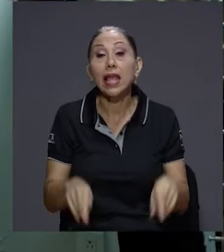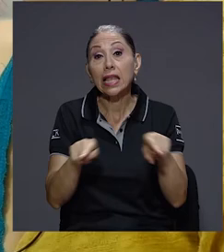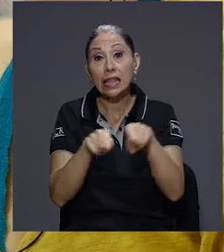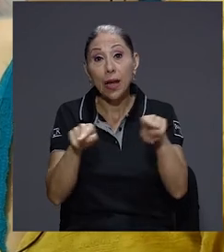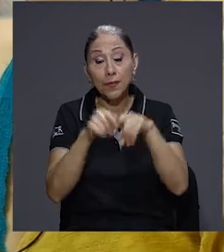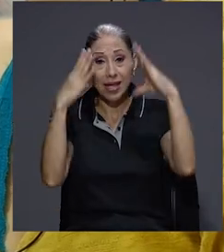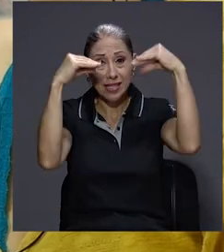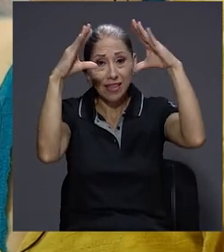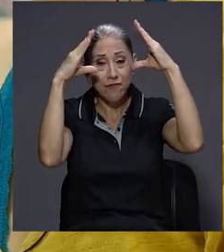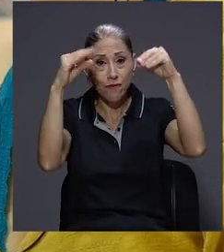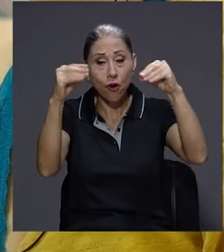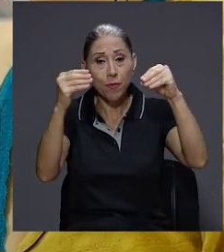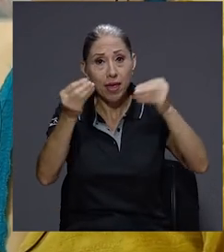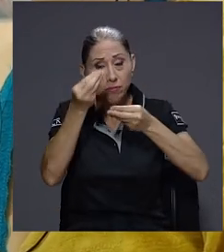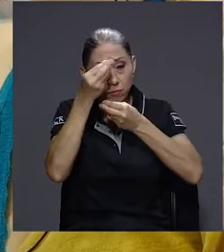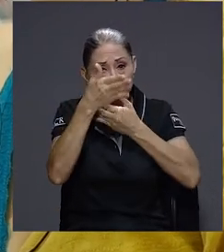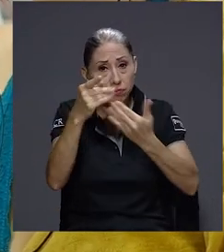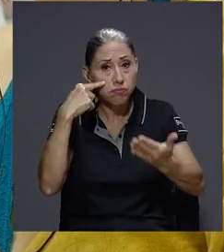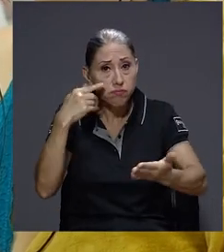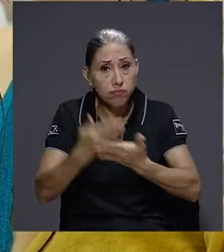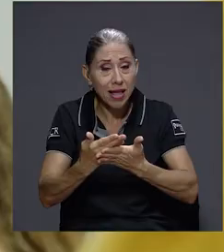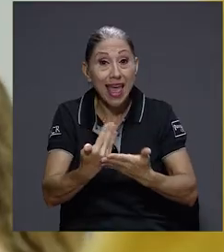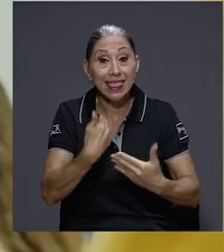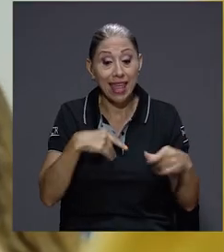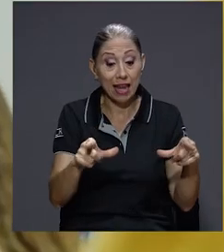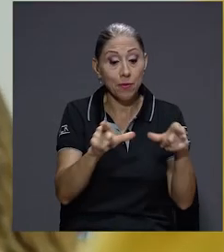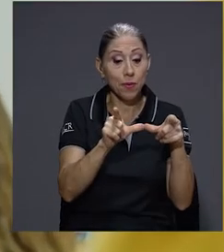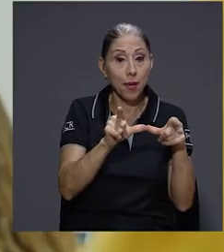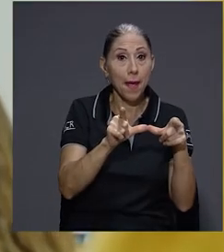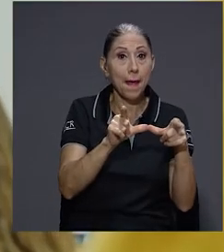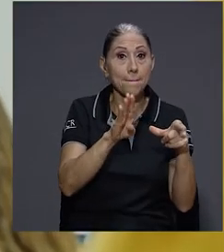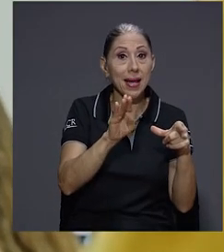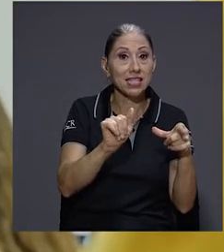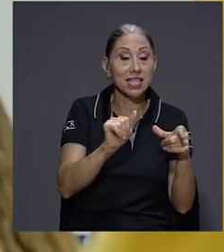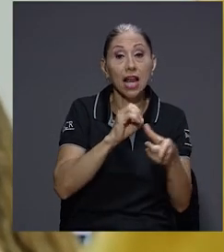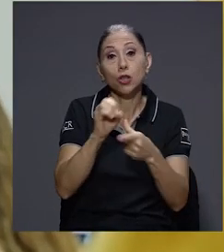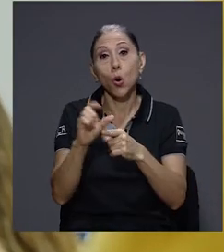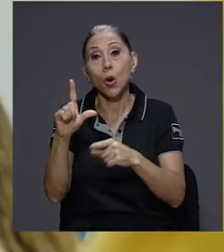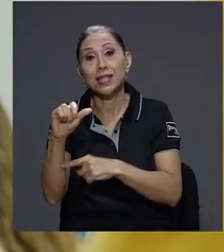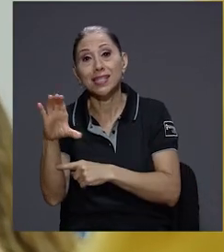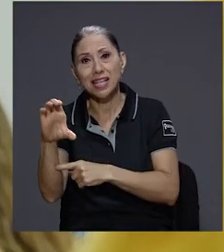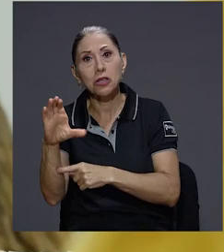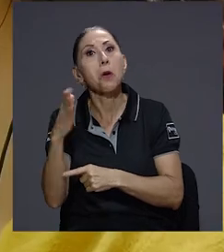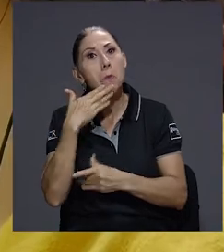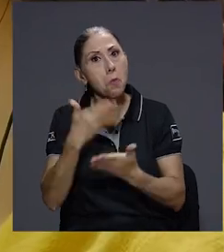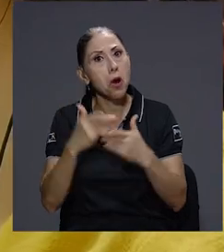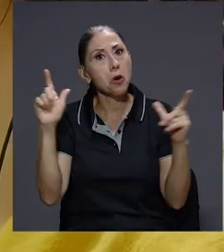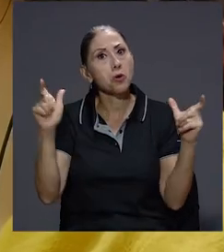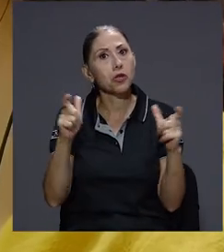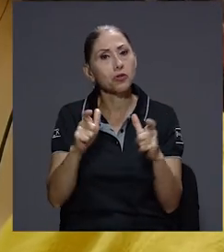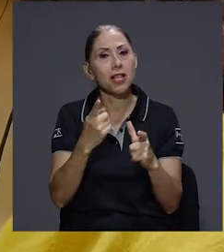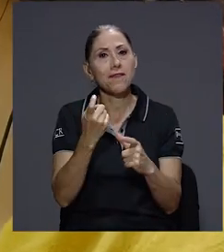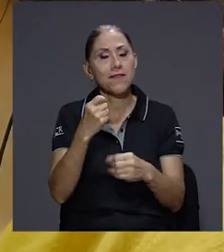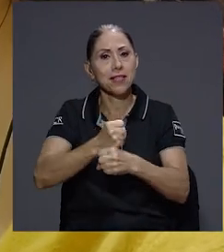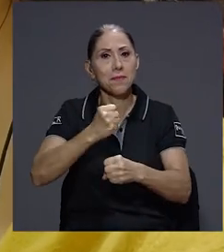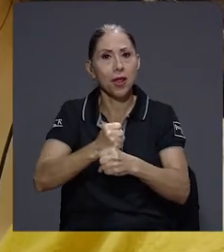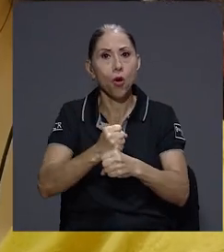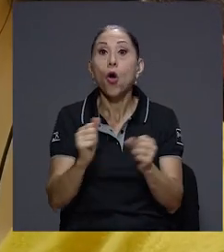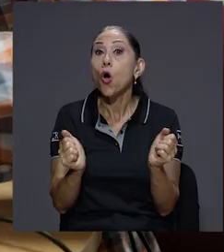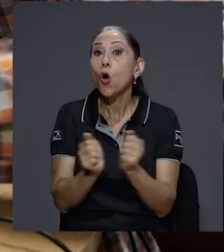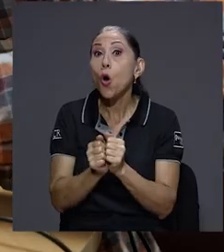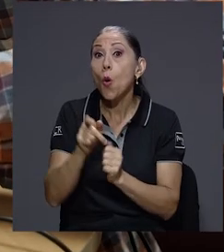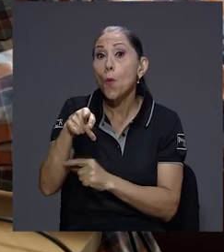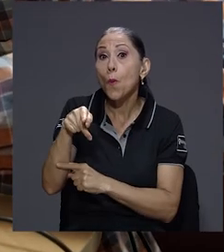informe es que obtener un bachillerato o una licenciatura es bueno para reducir el desempleo y con un posgrado se mejora aún más este panorama.